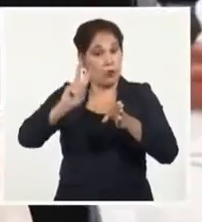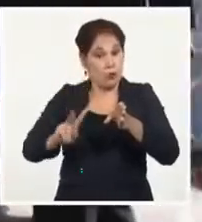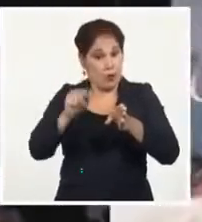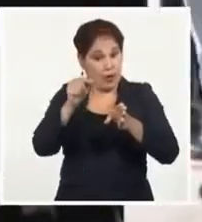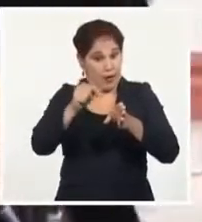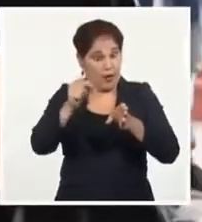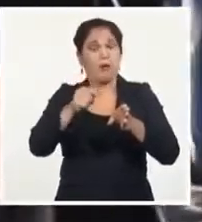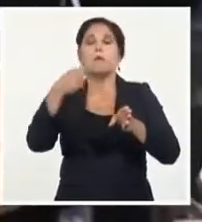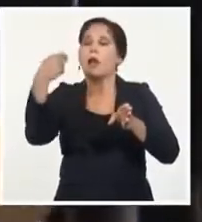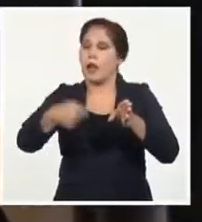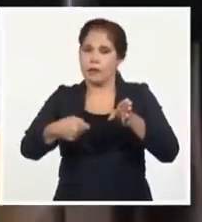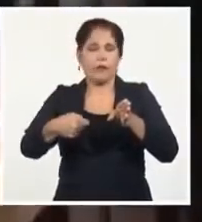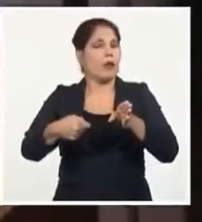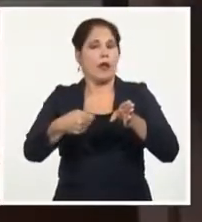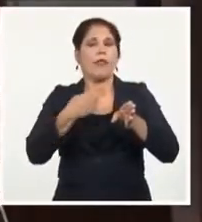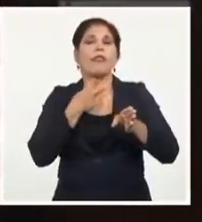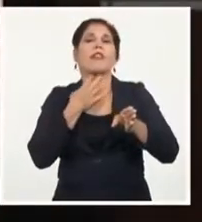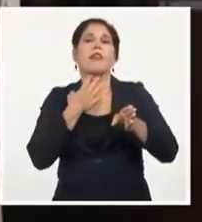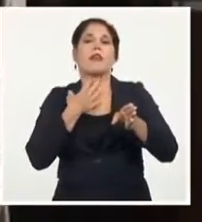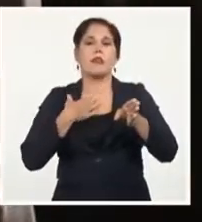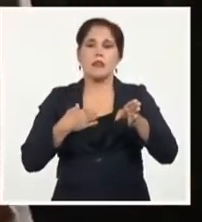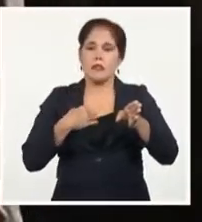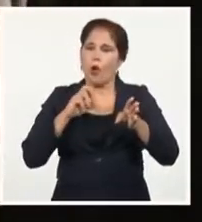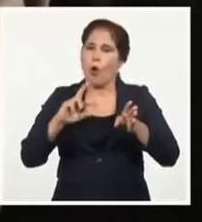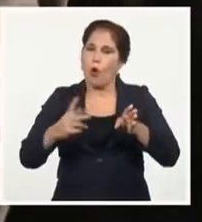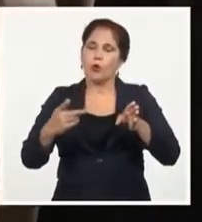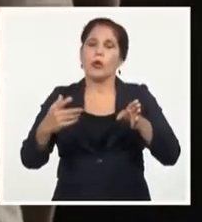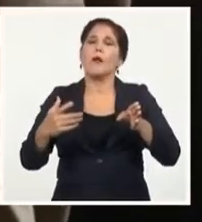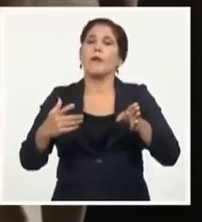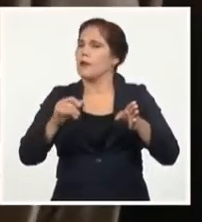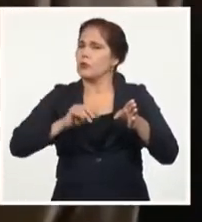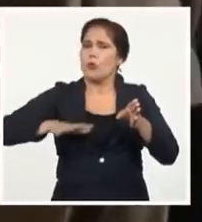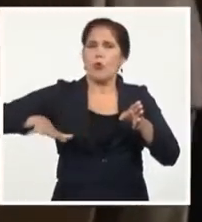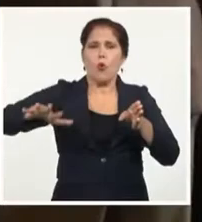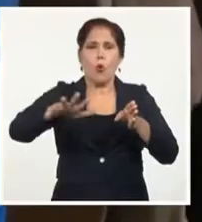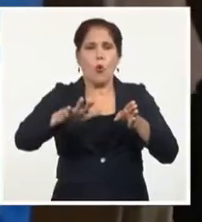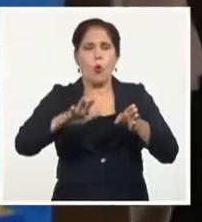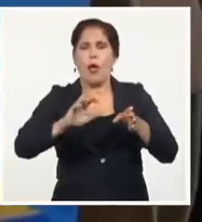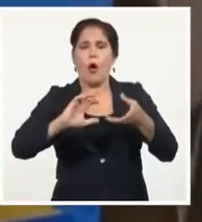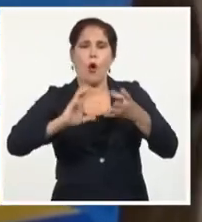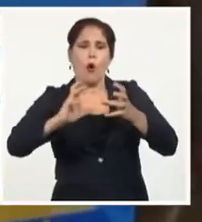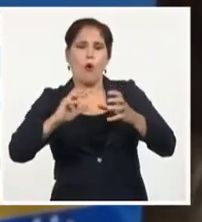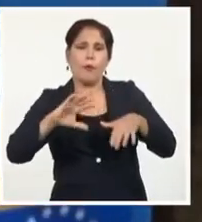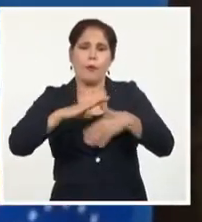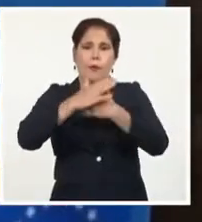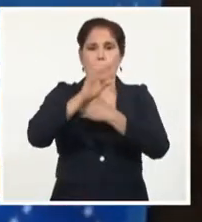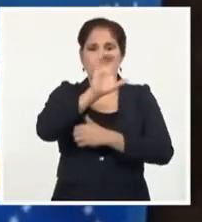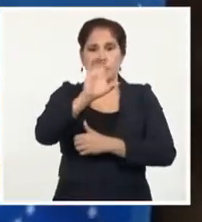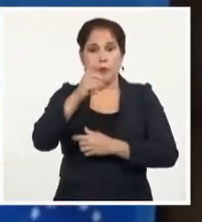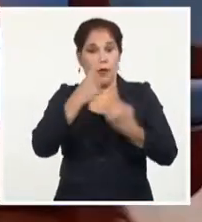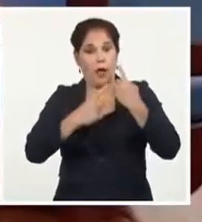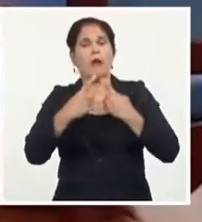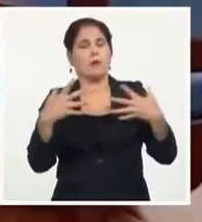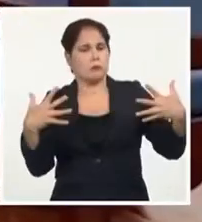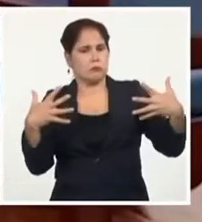donde ratificaron la voluntad política de reactivar todas las misiones diplomáticas y consulares.